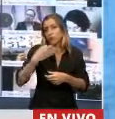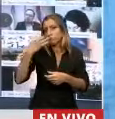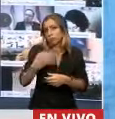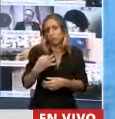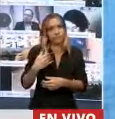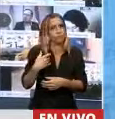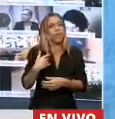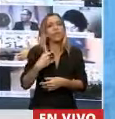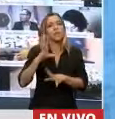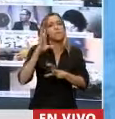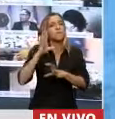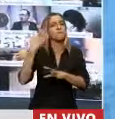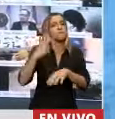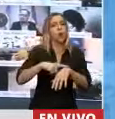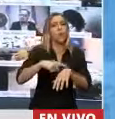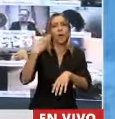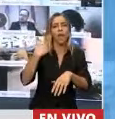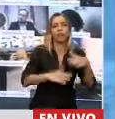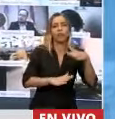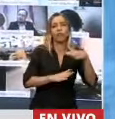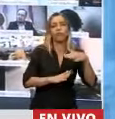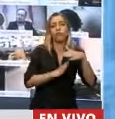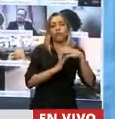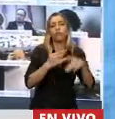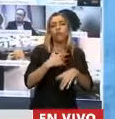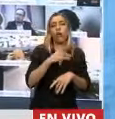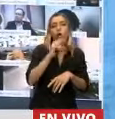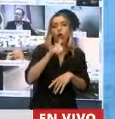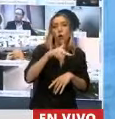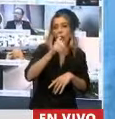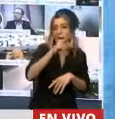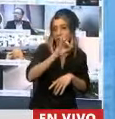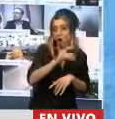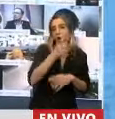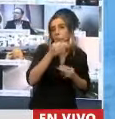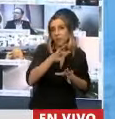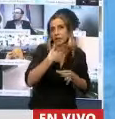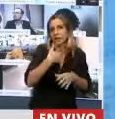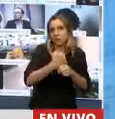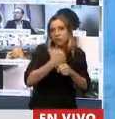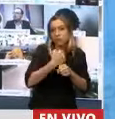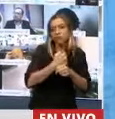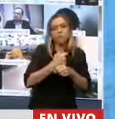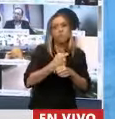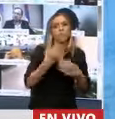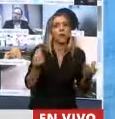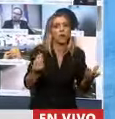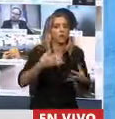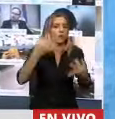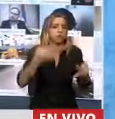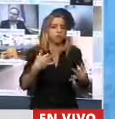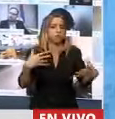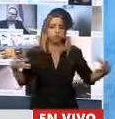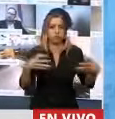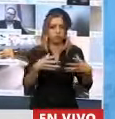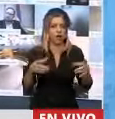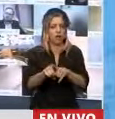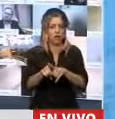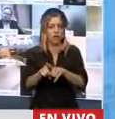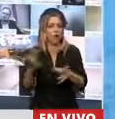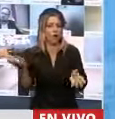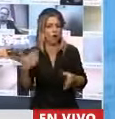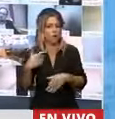tocado conducir en la universidad, además de su tarea política hoy en el bloque Arturo Ilia de la Unión Cívica Radical de la